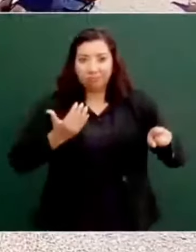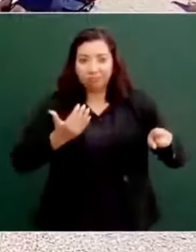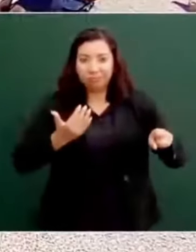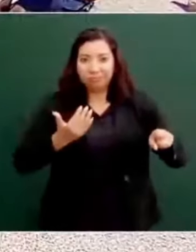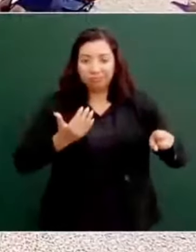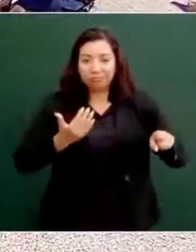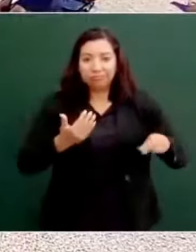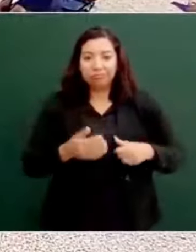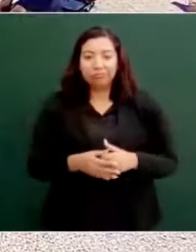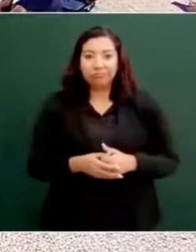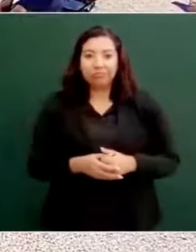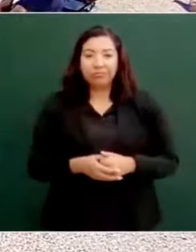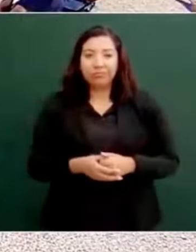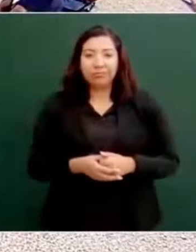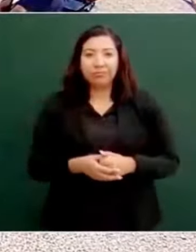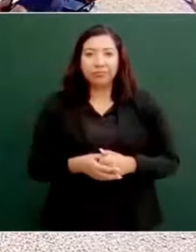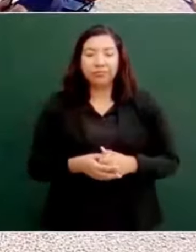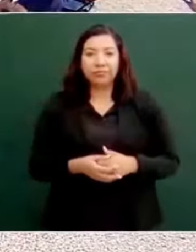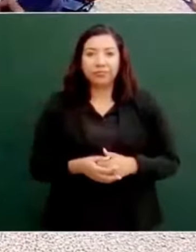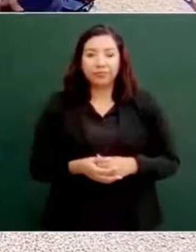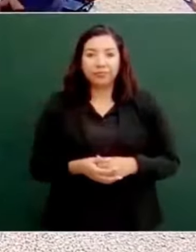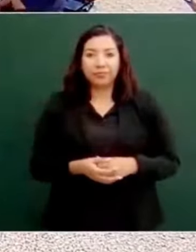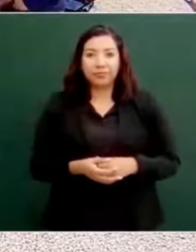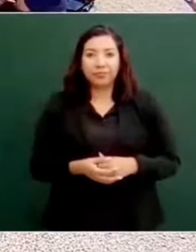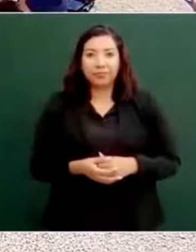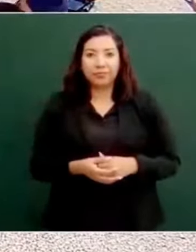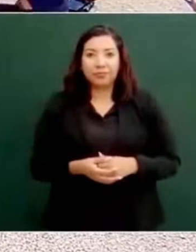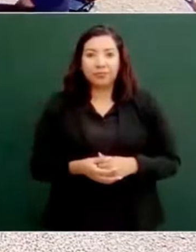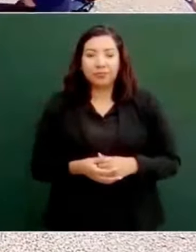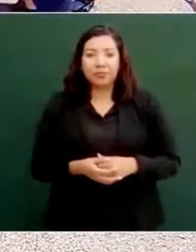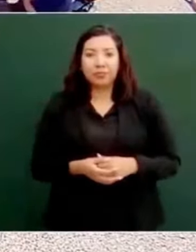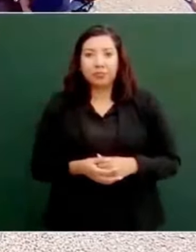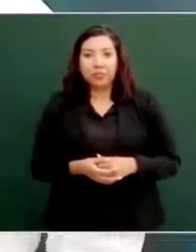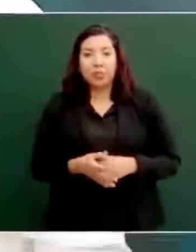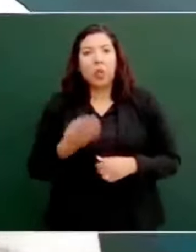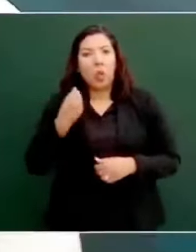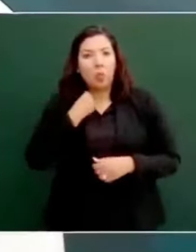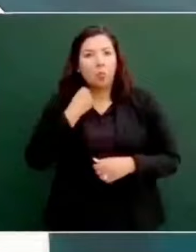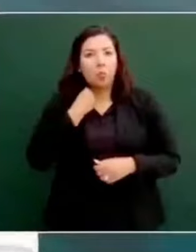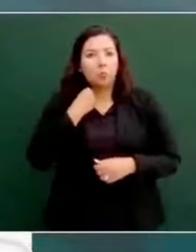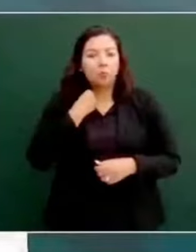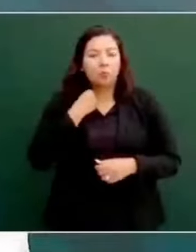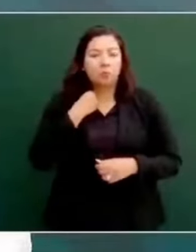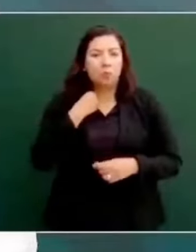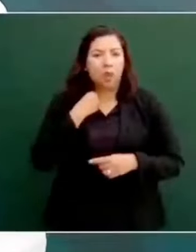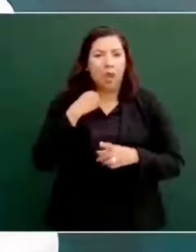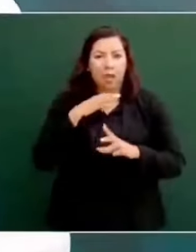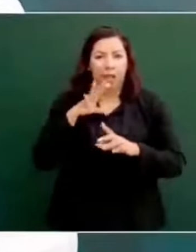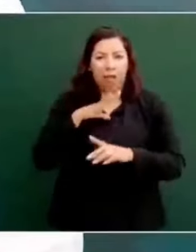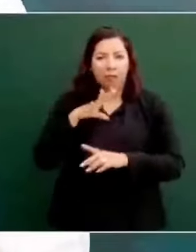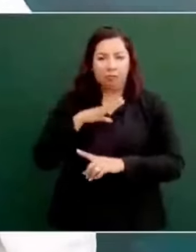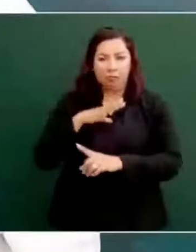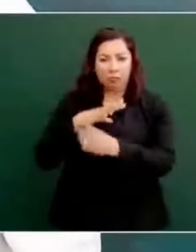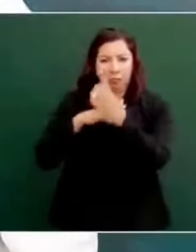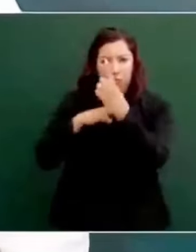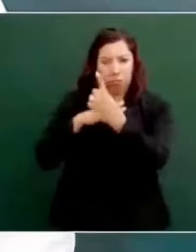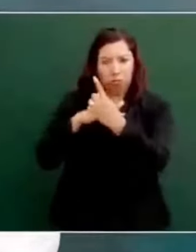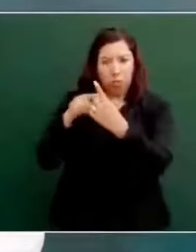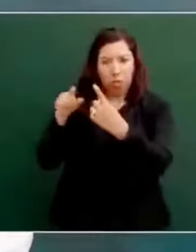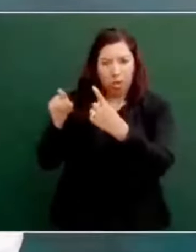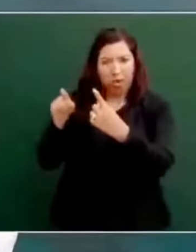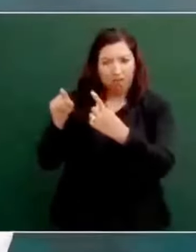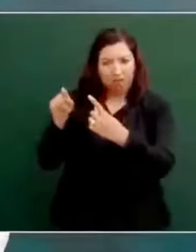buscaron a un buen abogado, que en paz descanse, especialista en amparo,